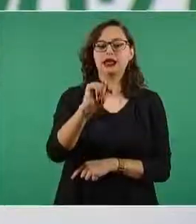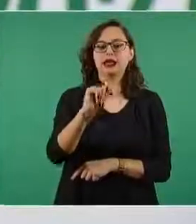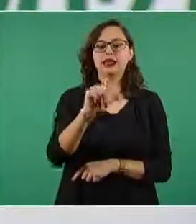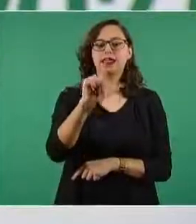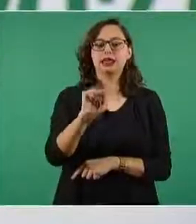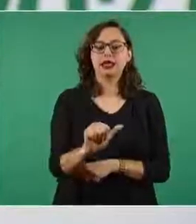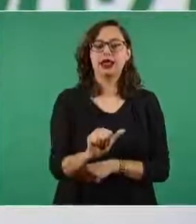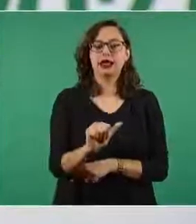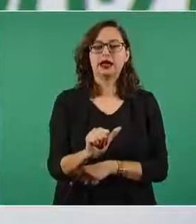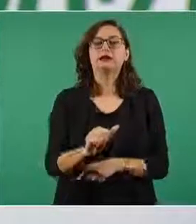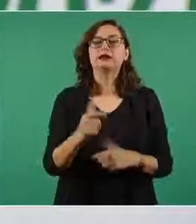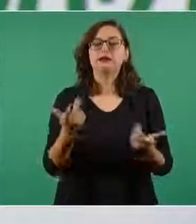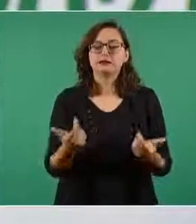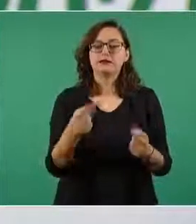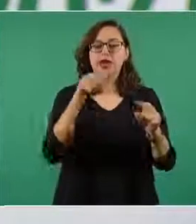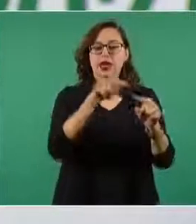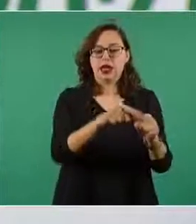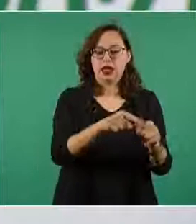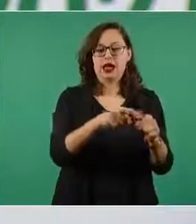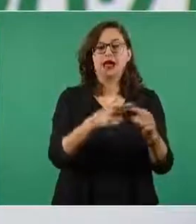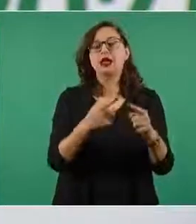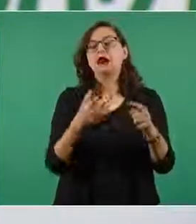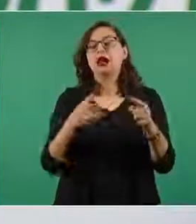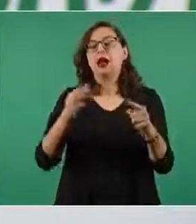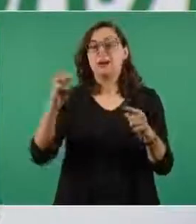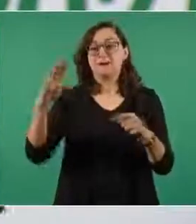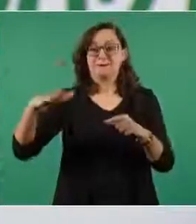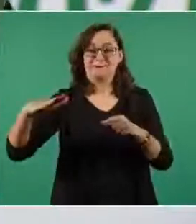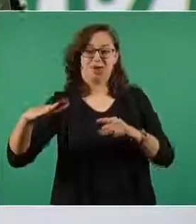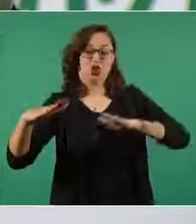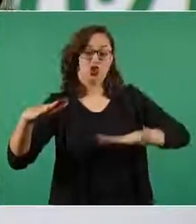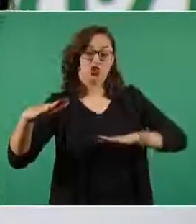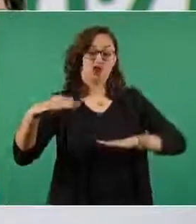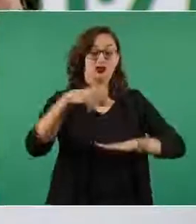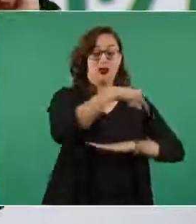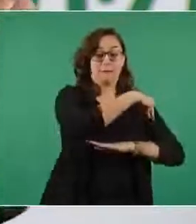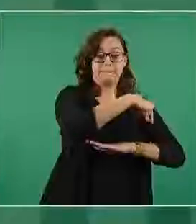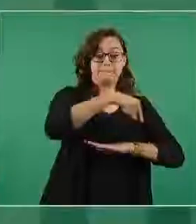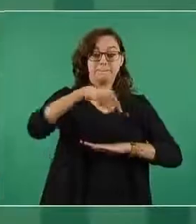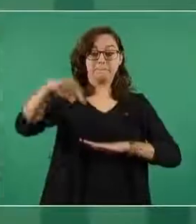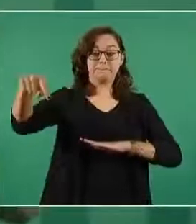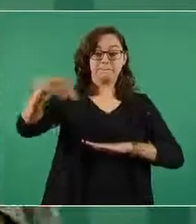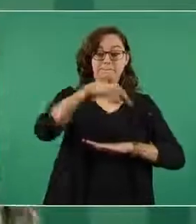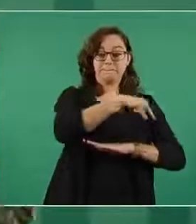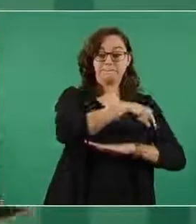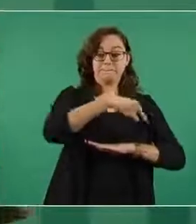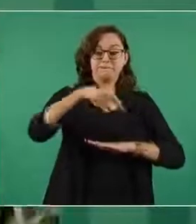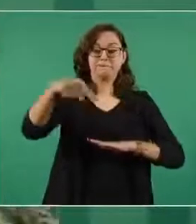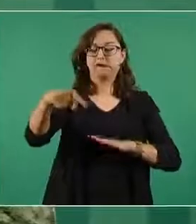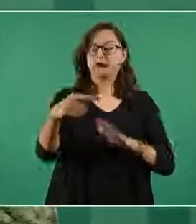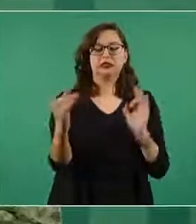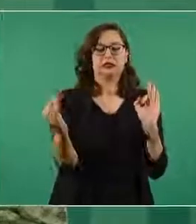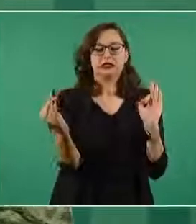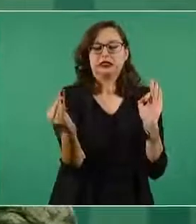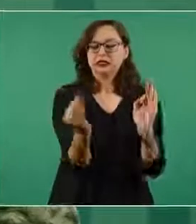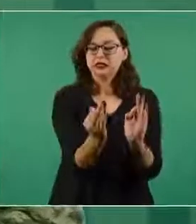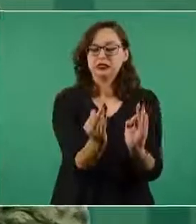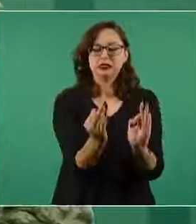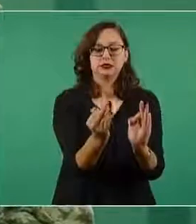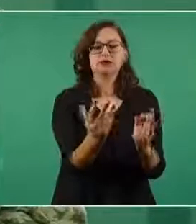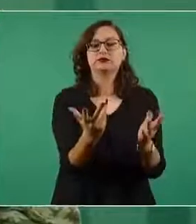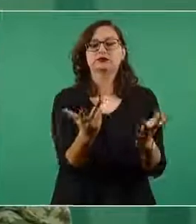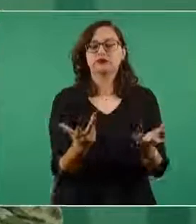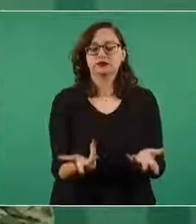mexiquense con la autopista México-Pachuca y que lleva en diagonal por un camino muy corto a través de zonas